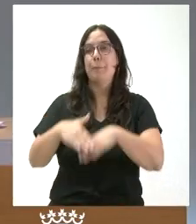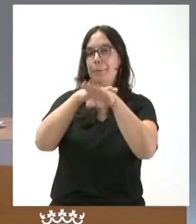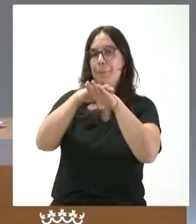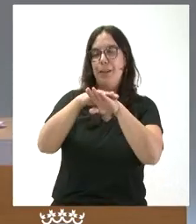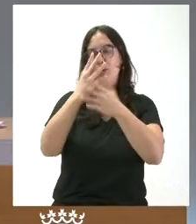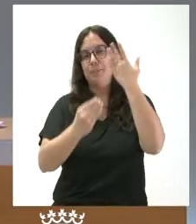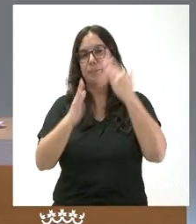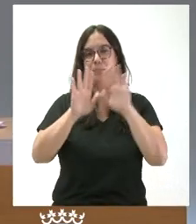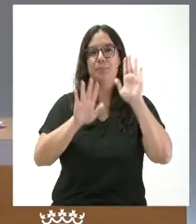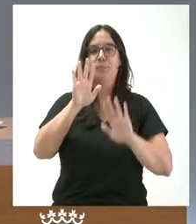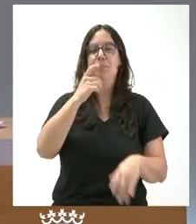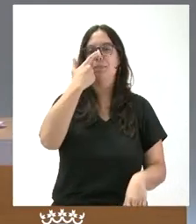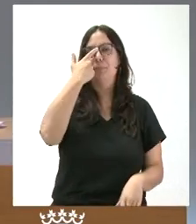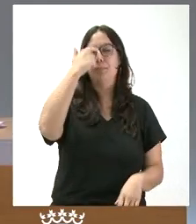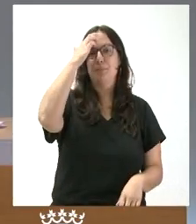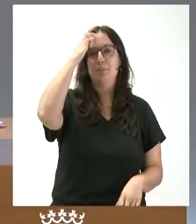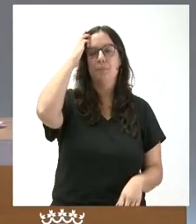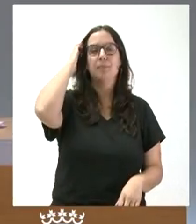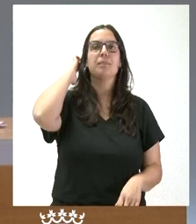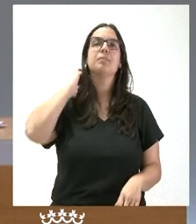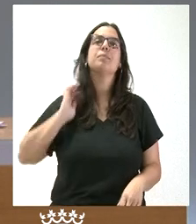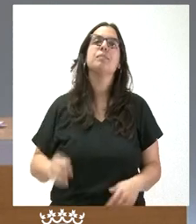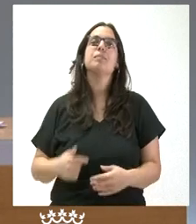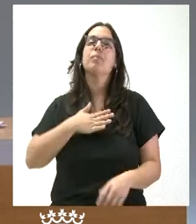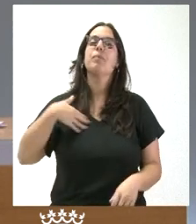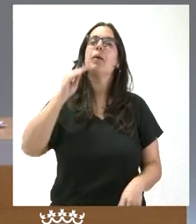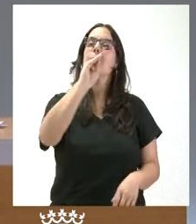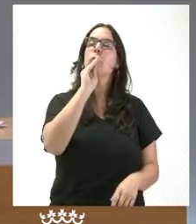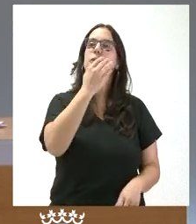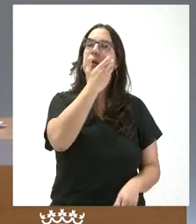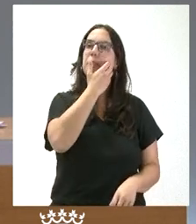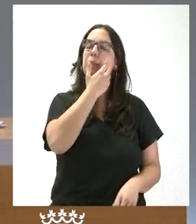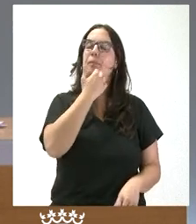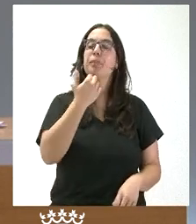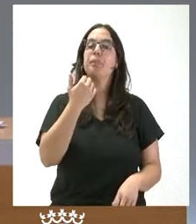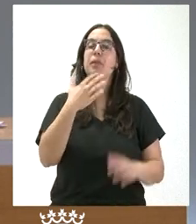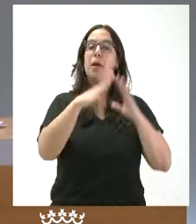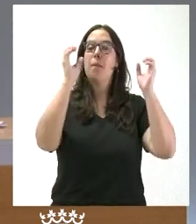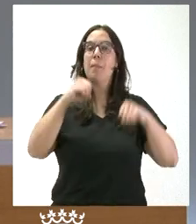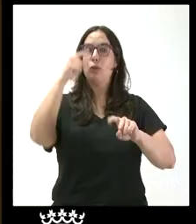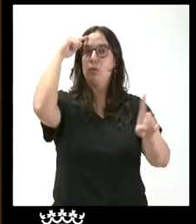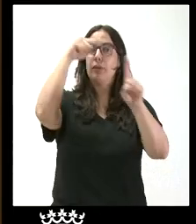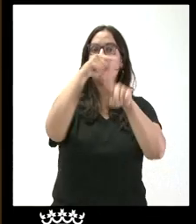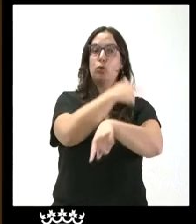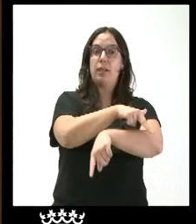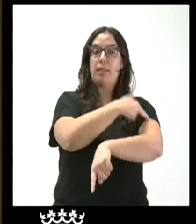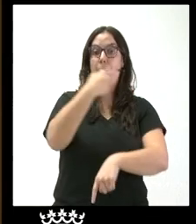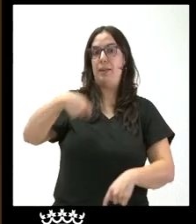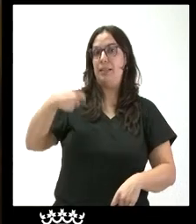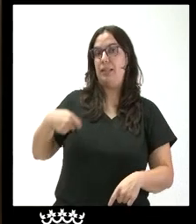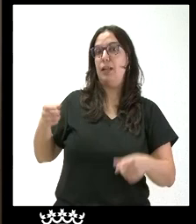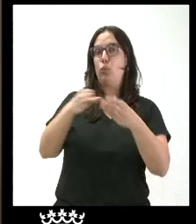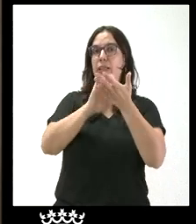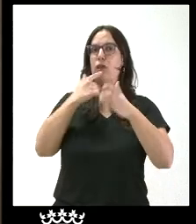Disculpen el lapsus. Yo le quería preguntar cómo encaja el pacto por la sanidad en el que insiste el presidente de la Junta